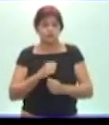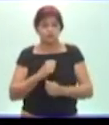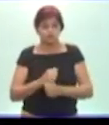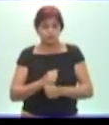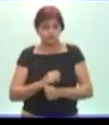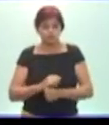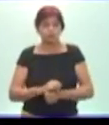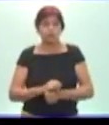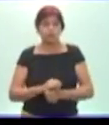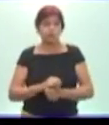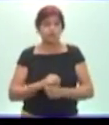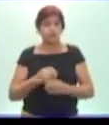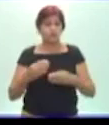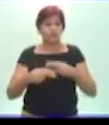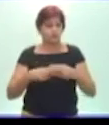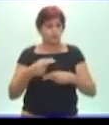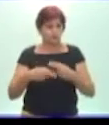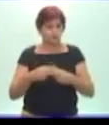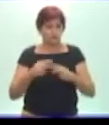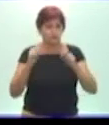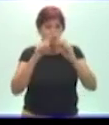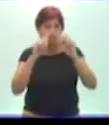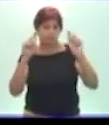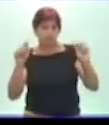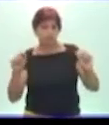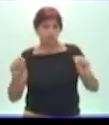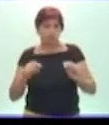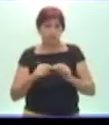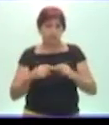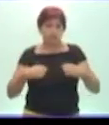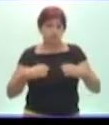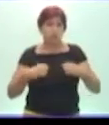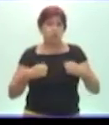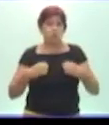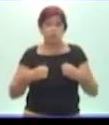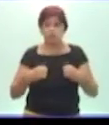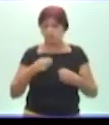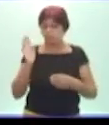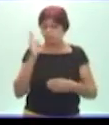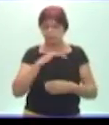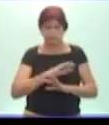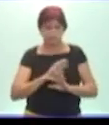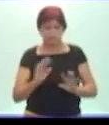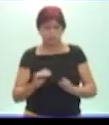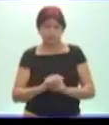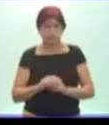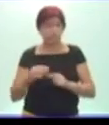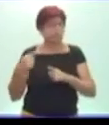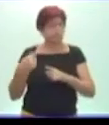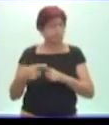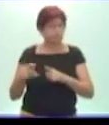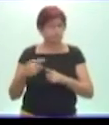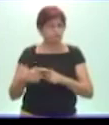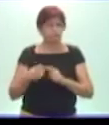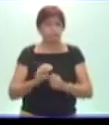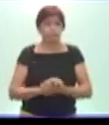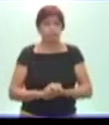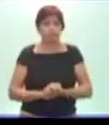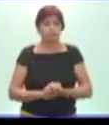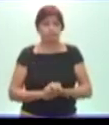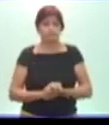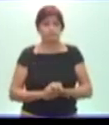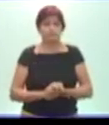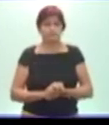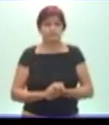confeccionamos estos cuadros con ropa en desuso y entre otras cosas es muy